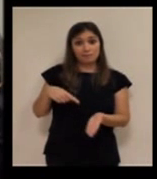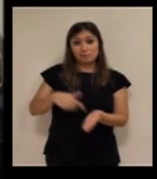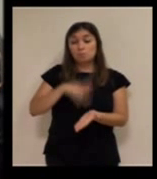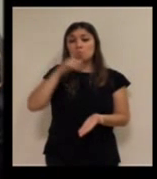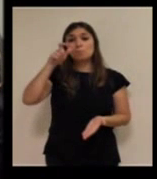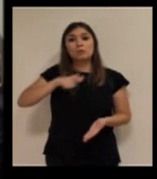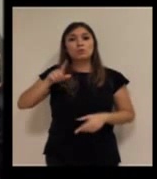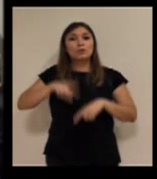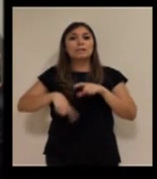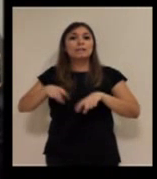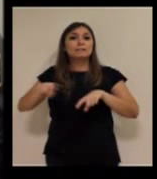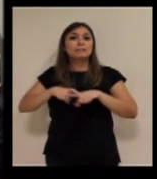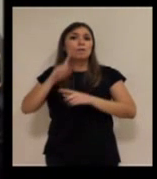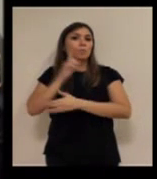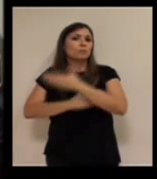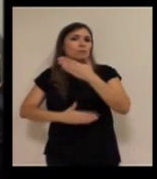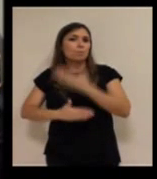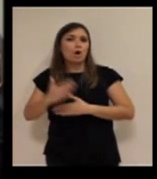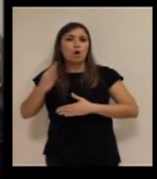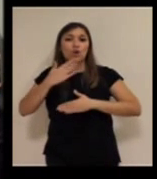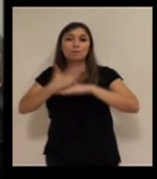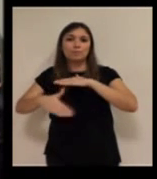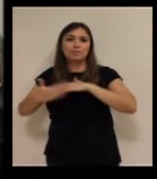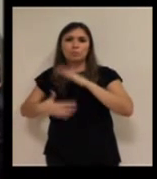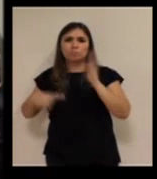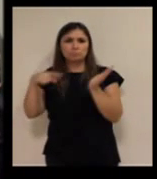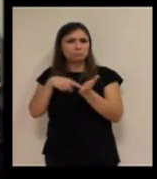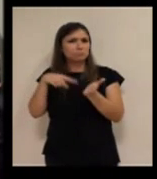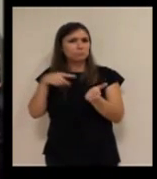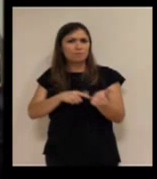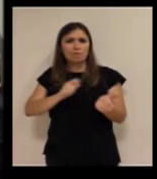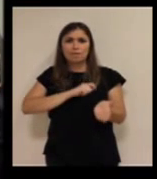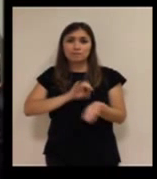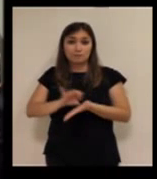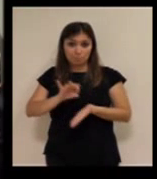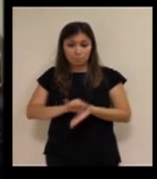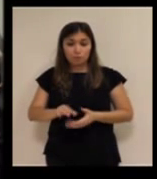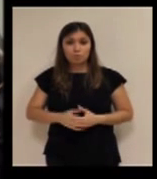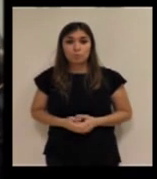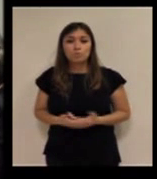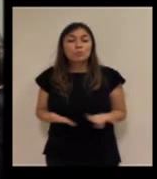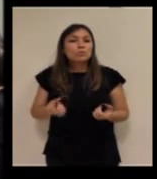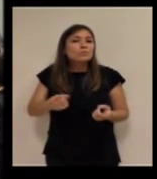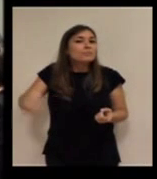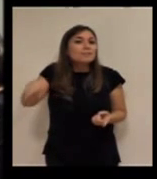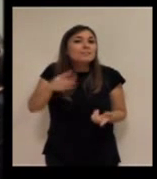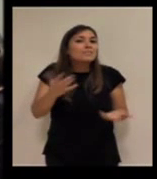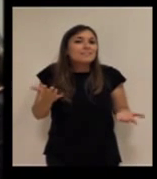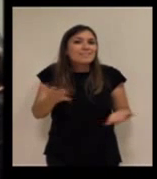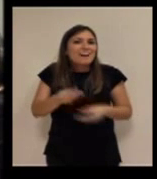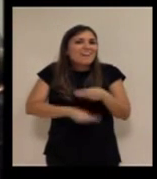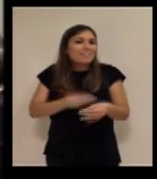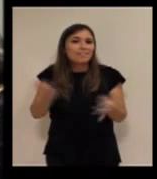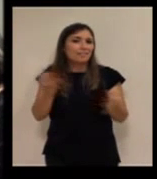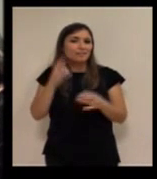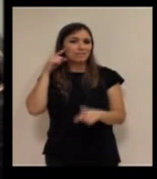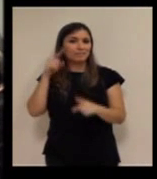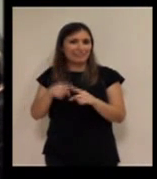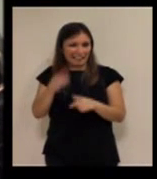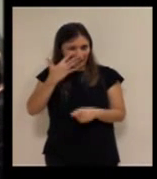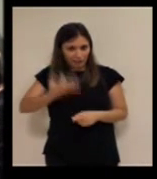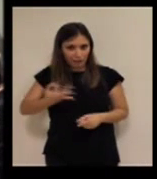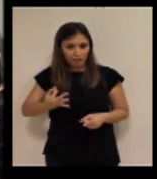aquellas personas con determinada discapacidad o limitación tengan ese servicio. ¿Cómo estáis haciendo para poder